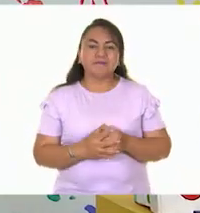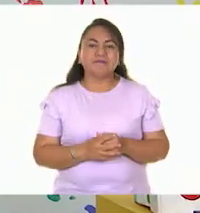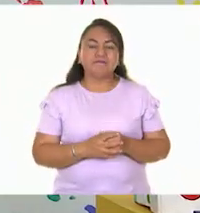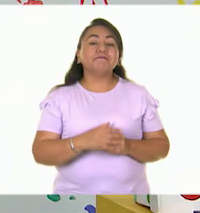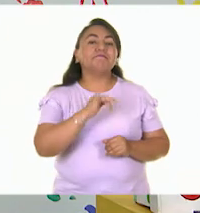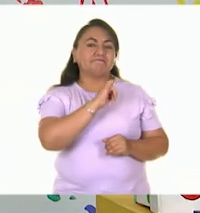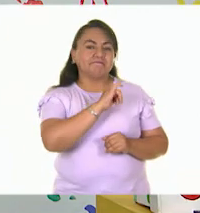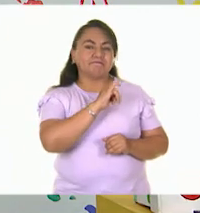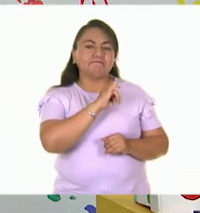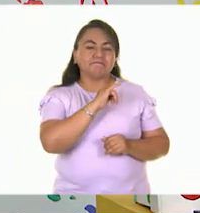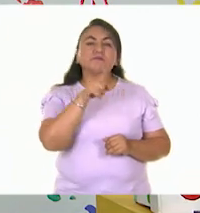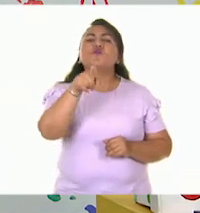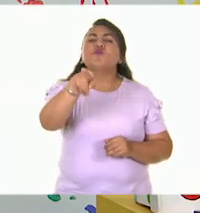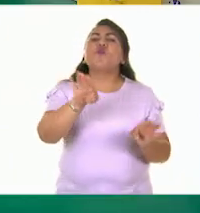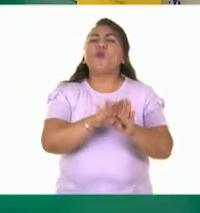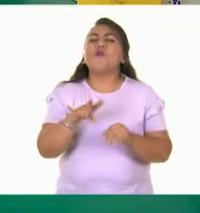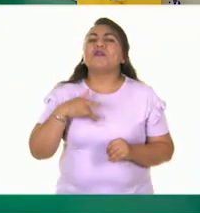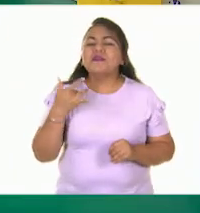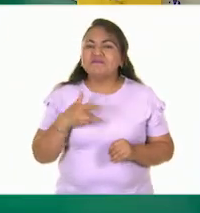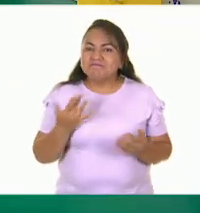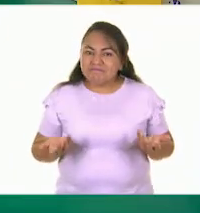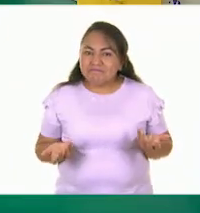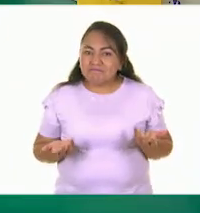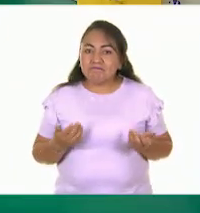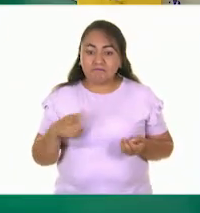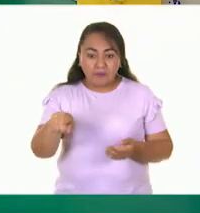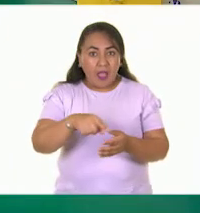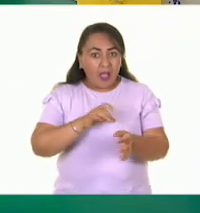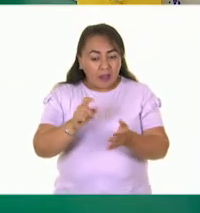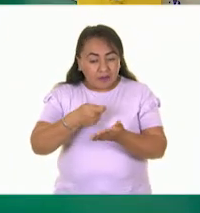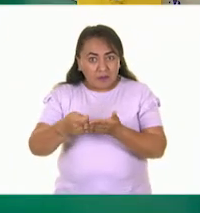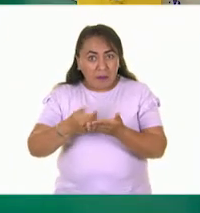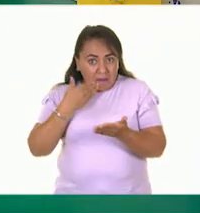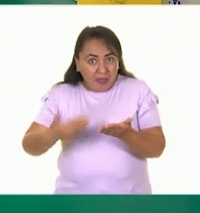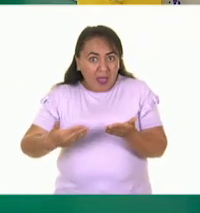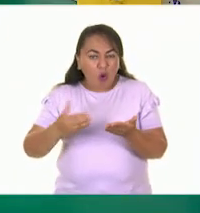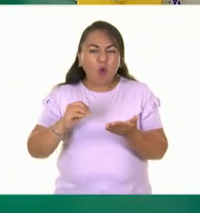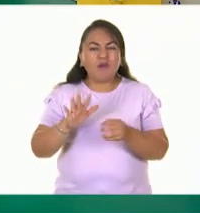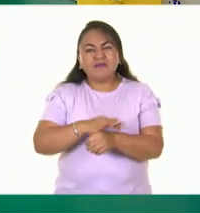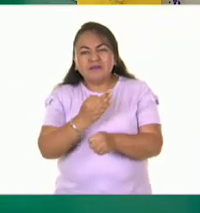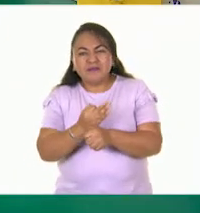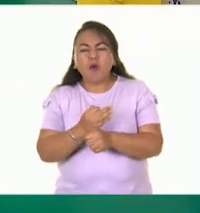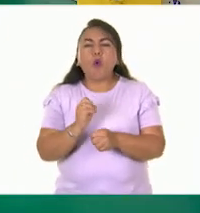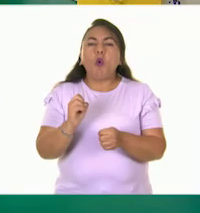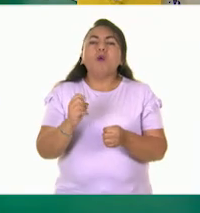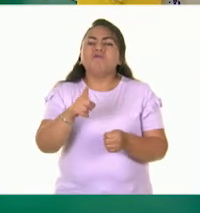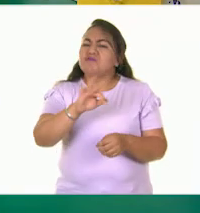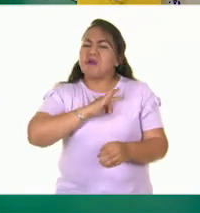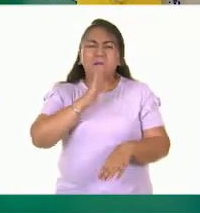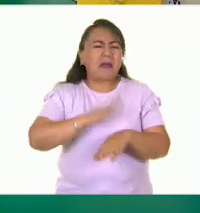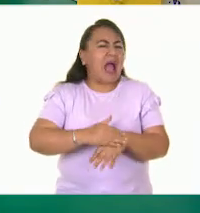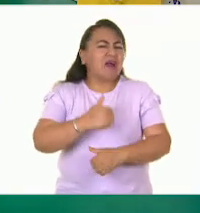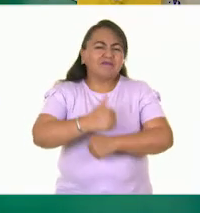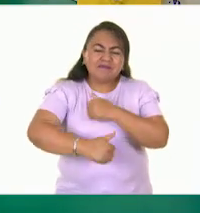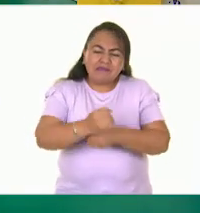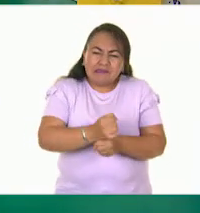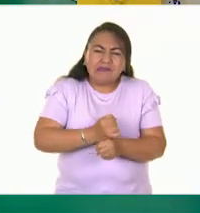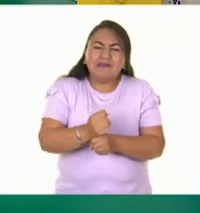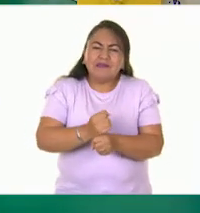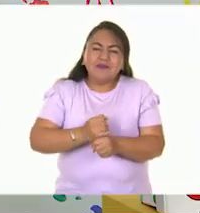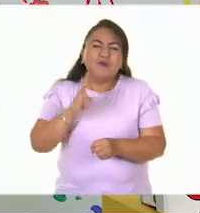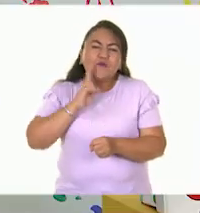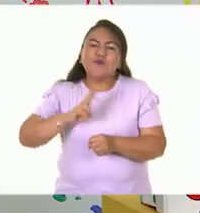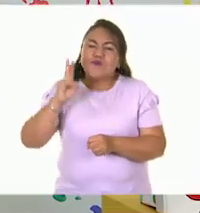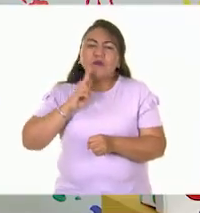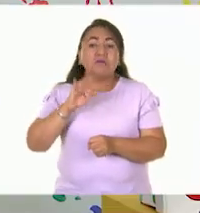Así es, ¿cómo te sientes con lo que hiciste? ¿Te quedó bien? ¿Te quedó más o menos? Tú puedes explorar muchísimo más. Recuerda que si no